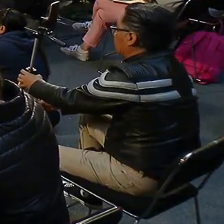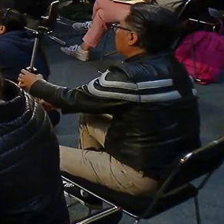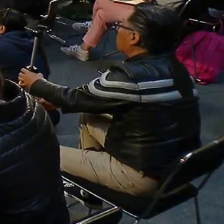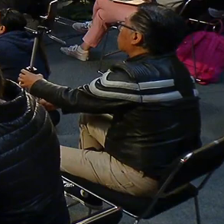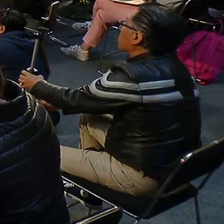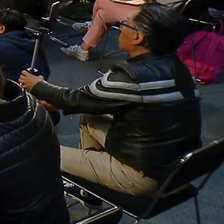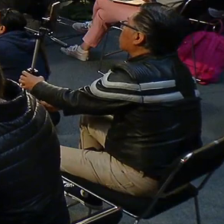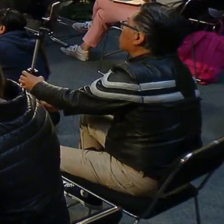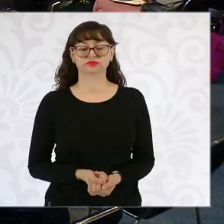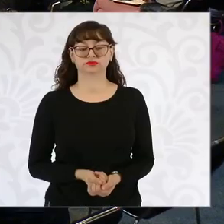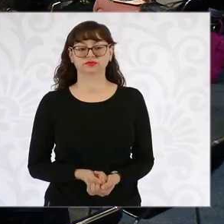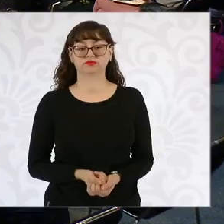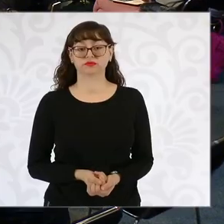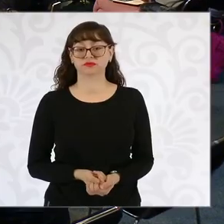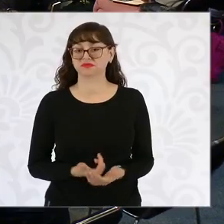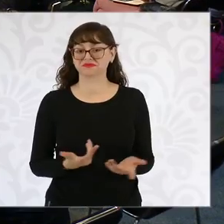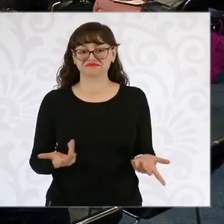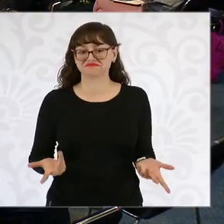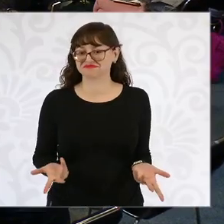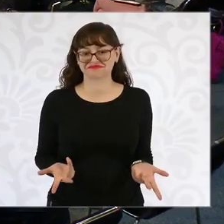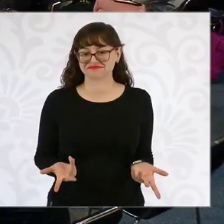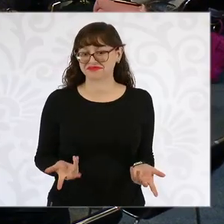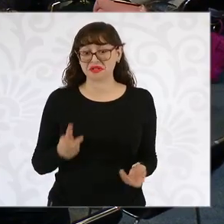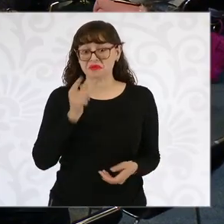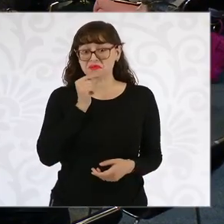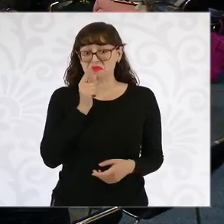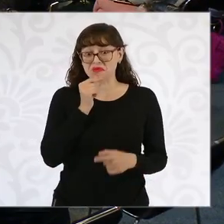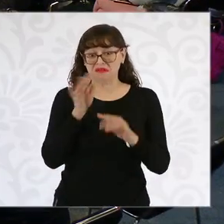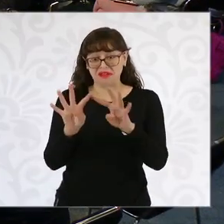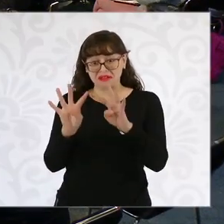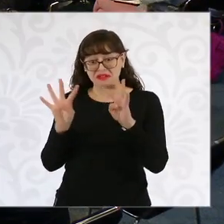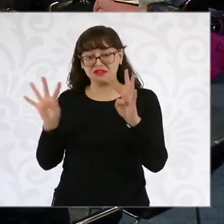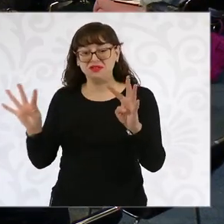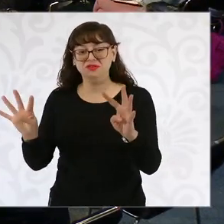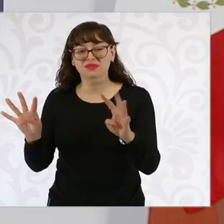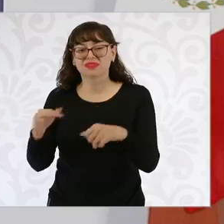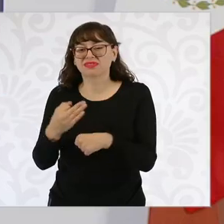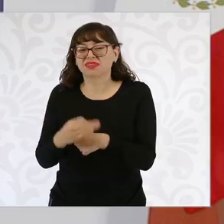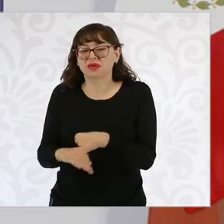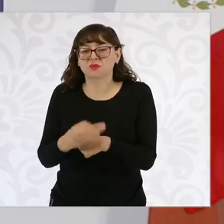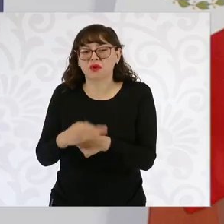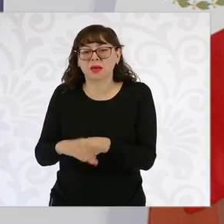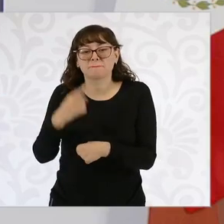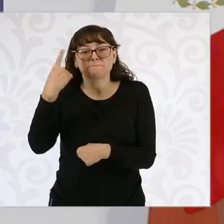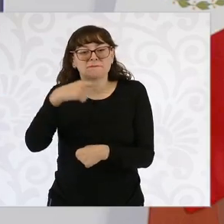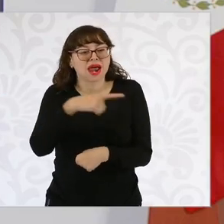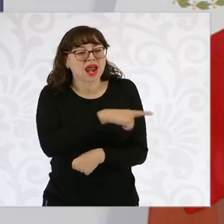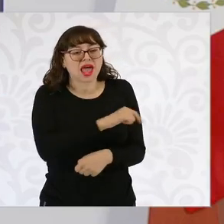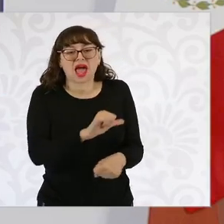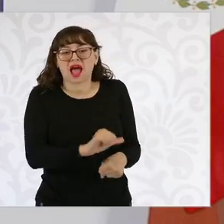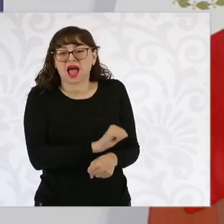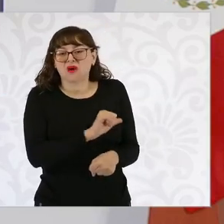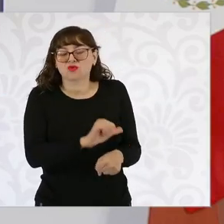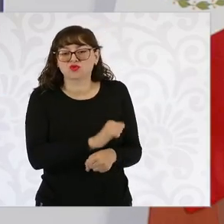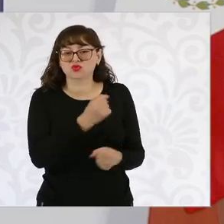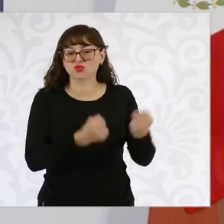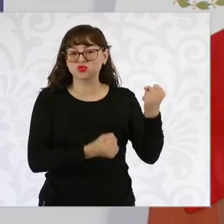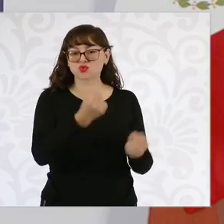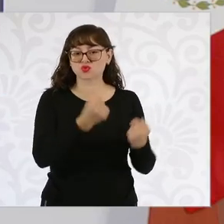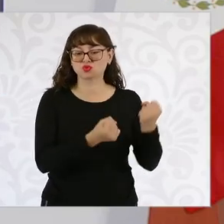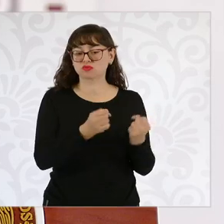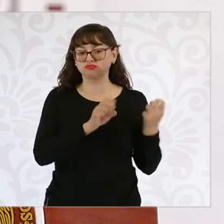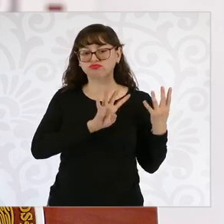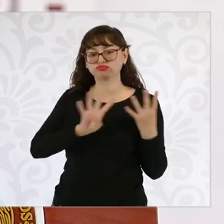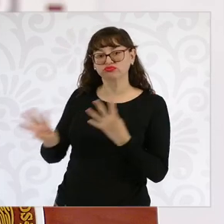Entonces, si se fijan, es un momento en donde están entrando y después de inmediato es